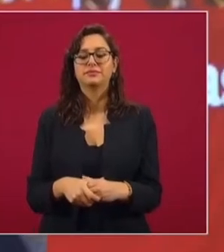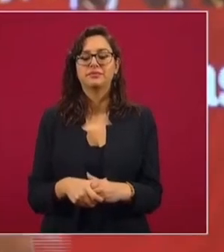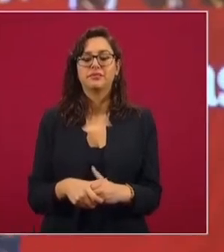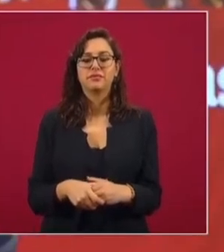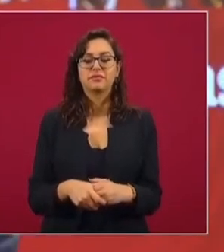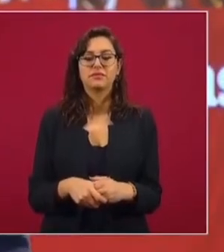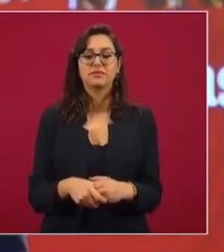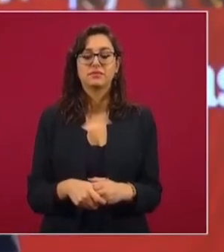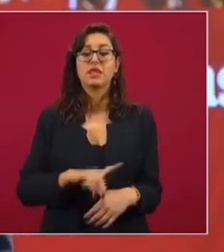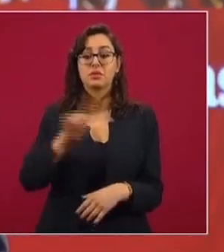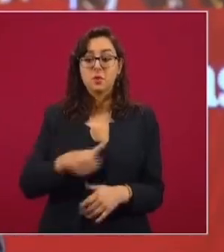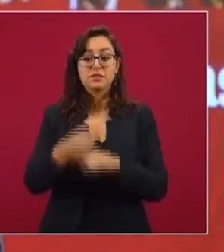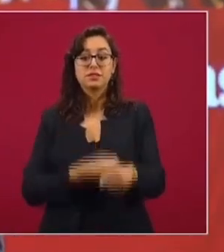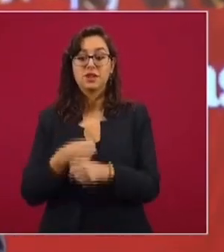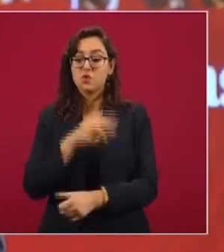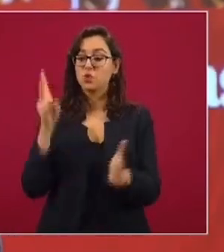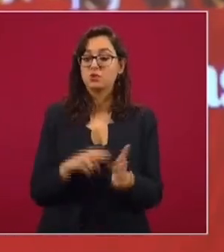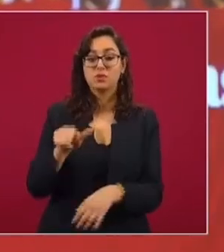¿Qué pasa en el 12?